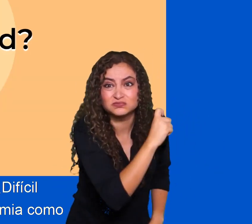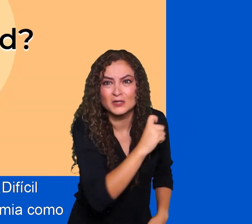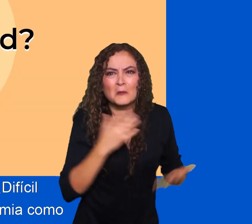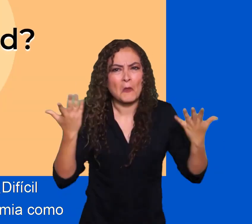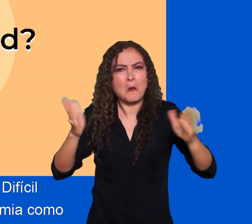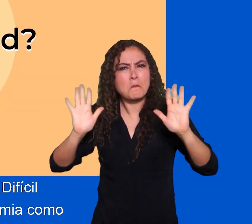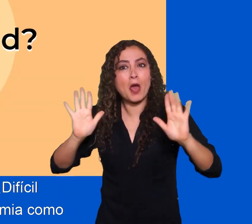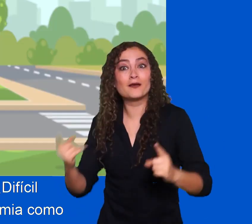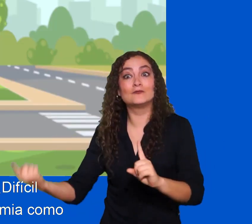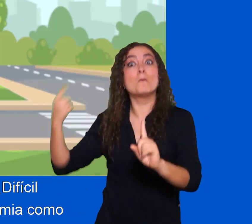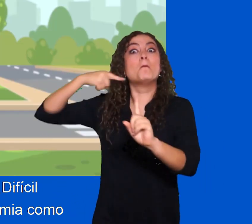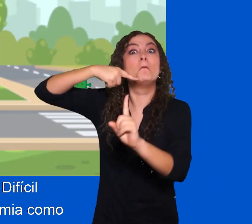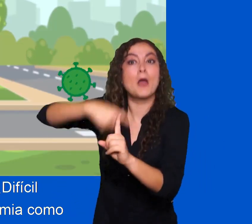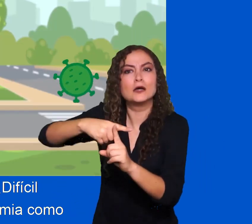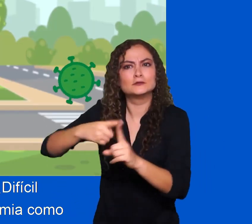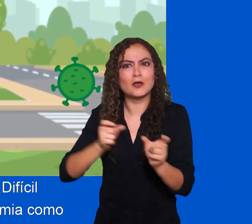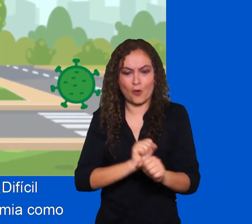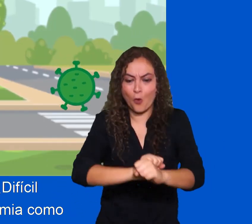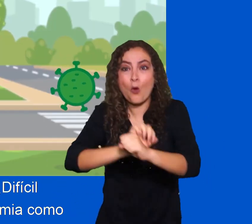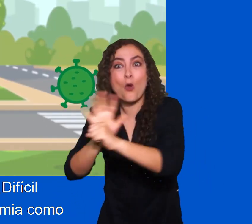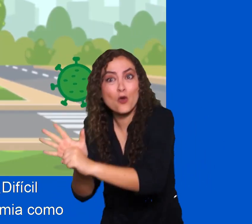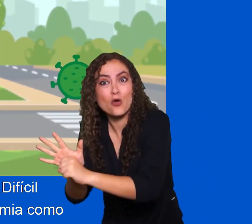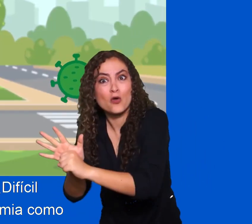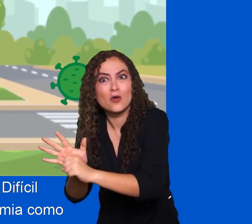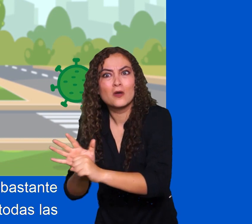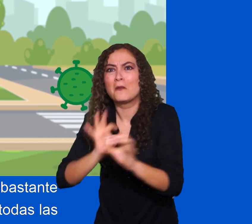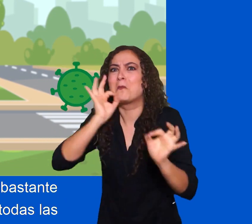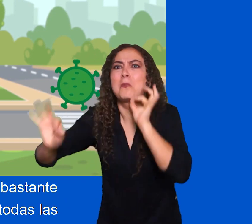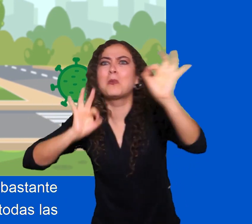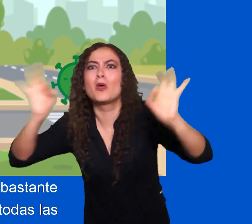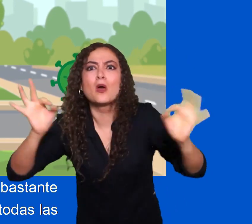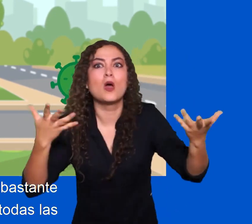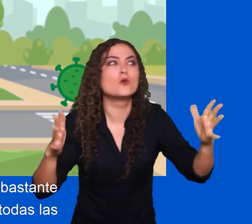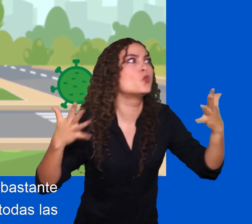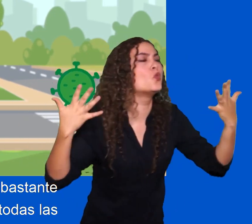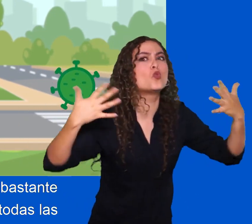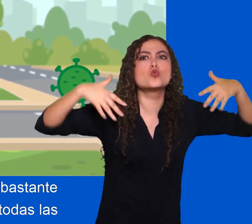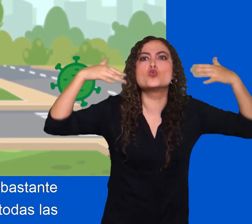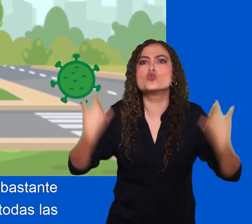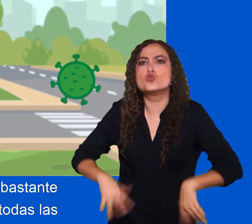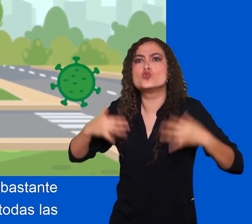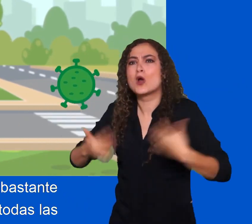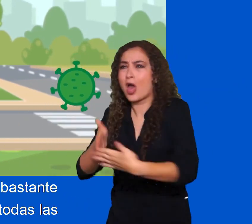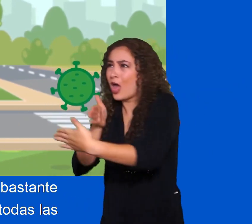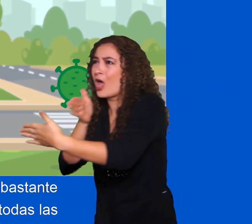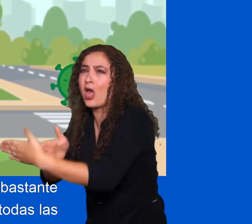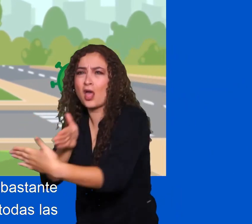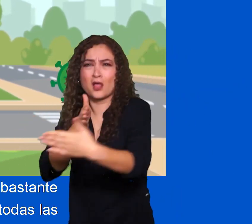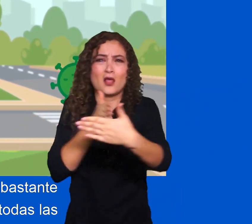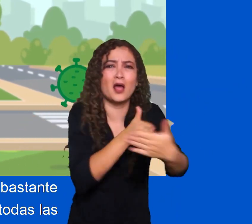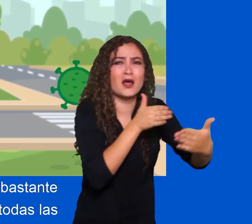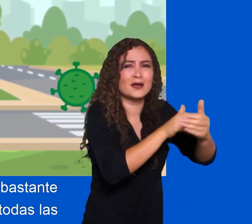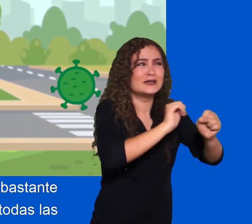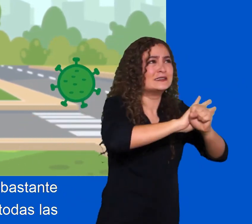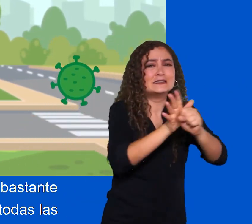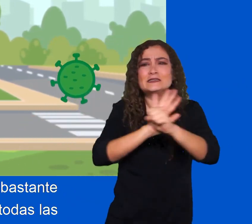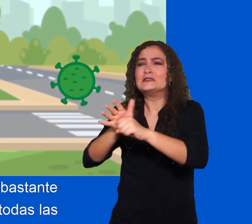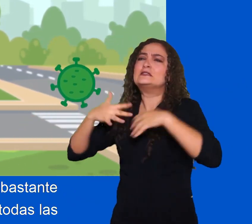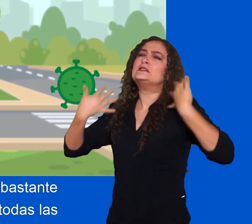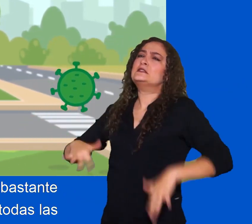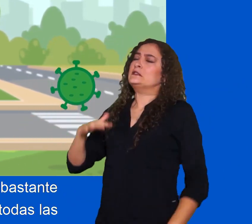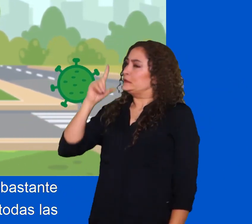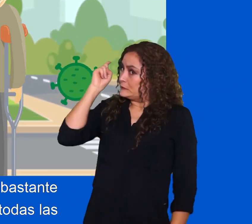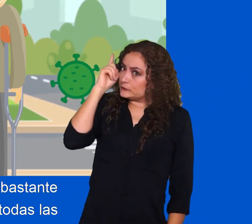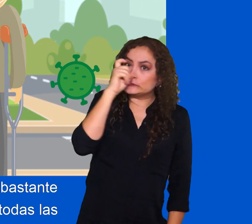Difícil, ¿verdad? Ahora, a eso súmale una pandemia como la del coronavirus. Así es, un panorama bastante